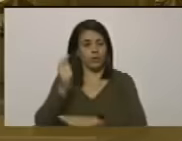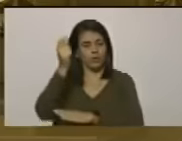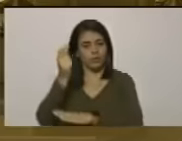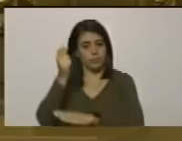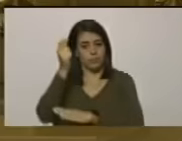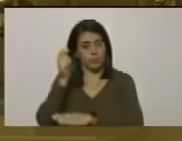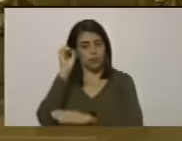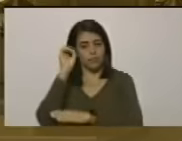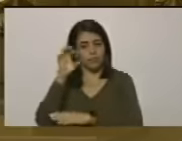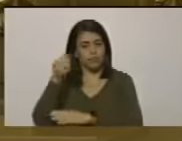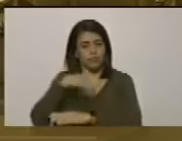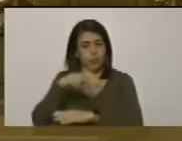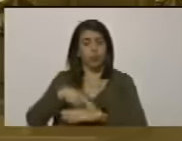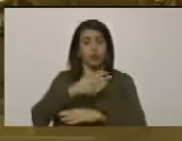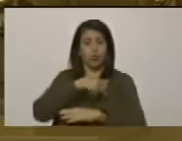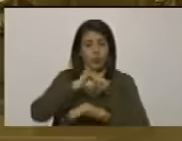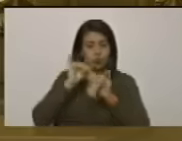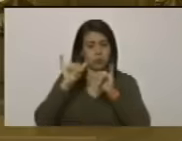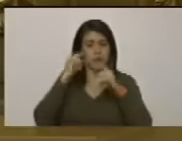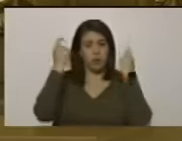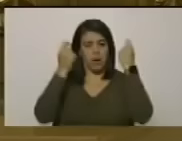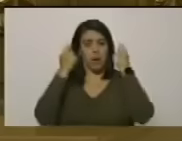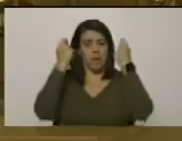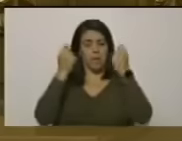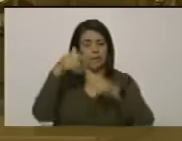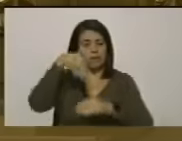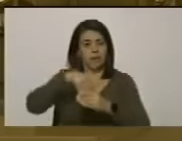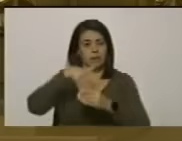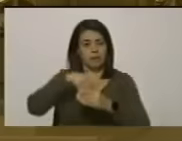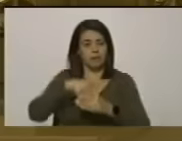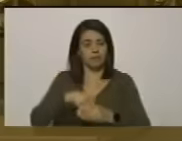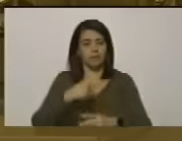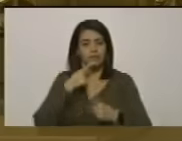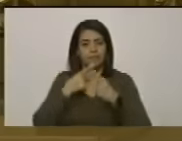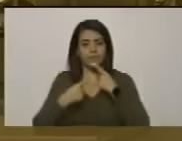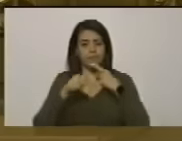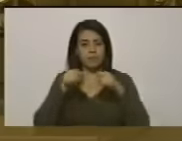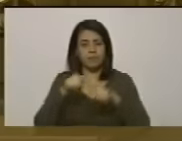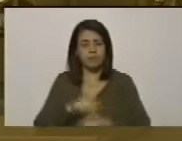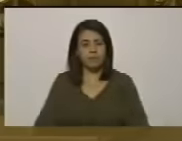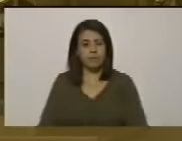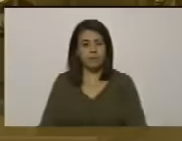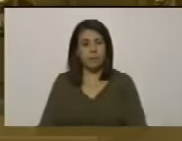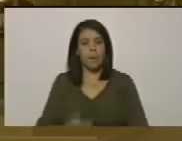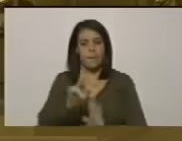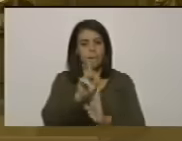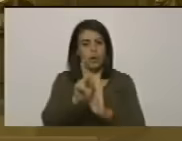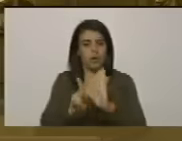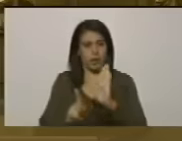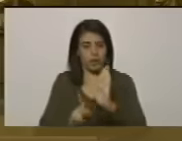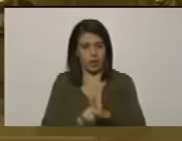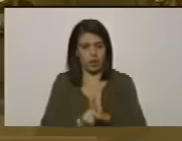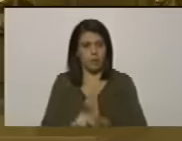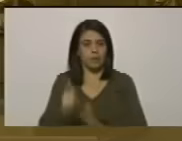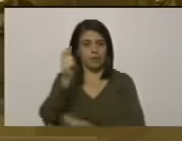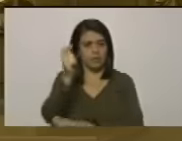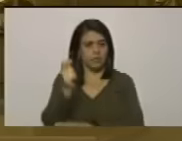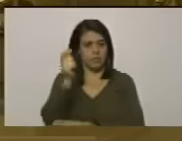y nosotros también hicimos una campaña electoral planteando un programa legislativo